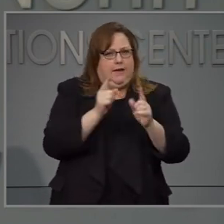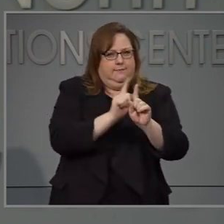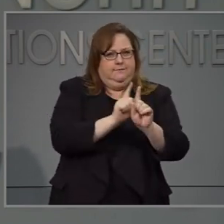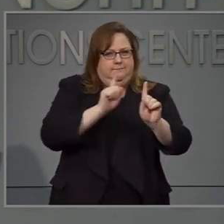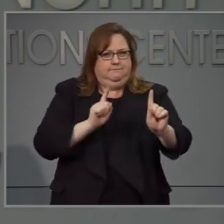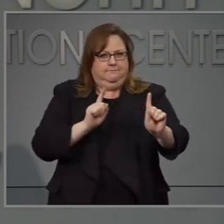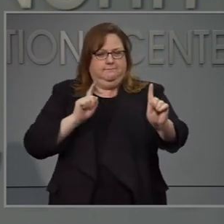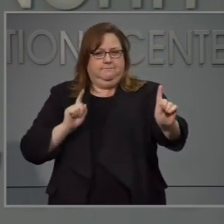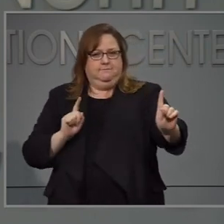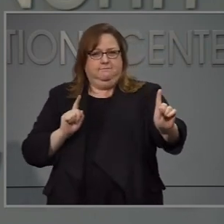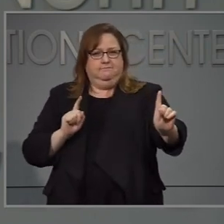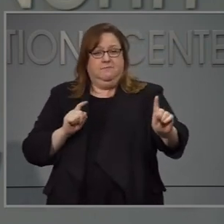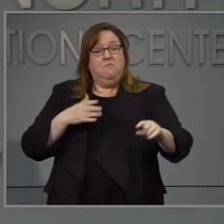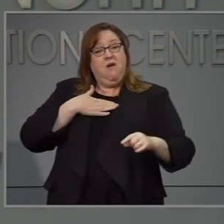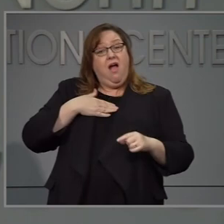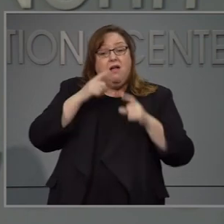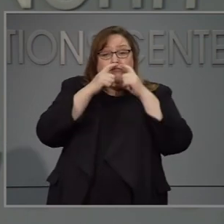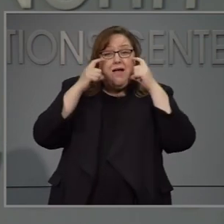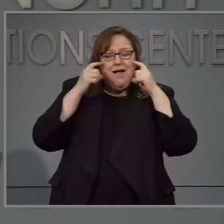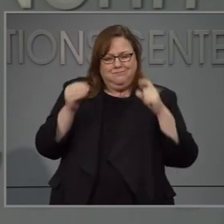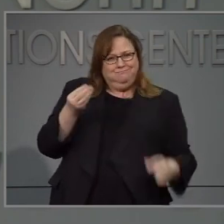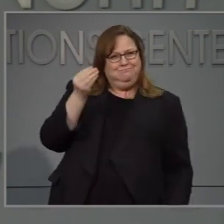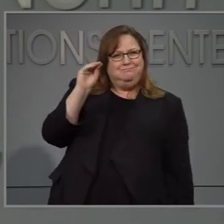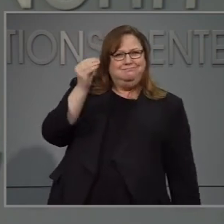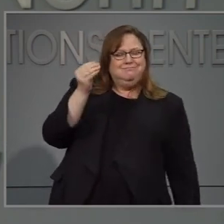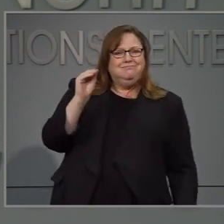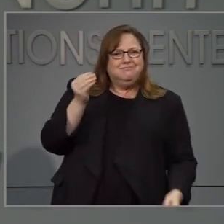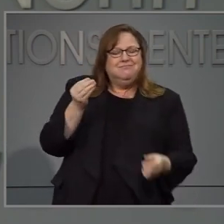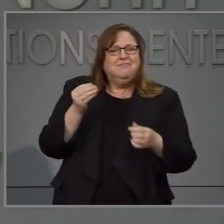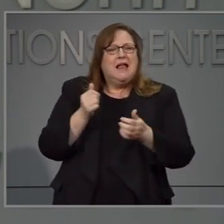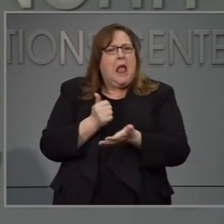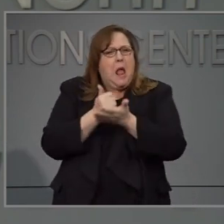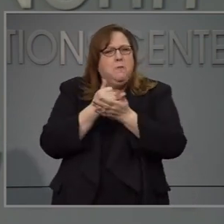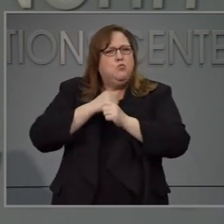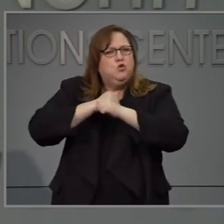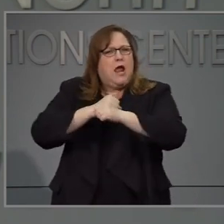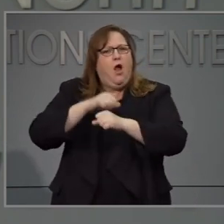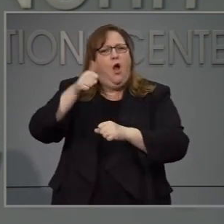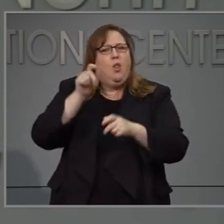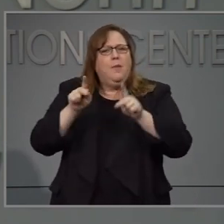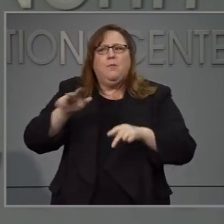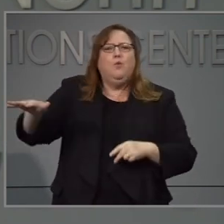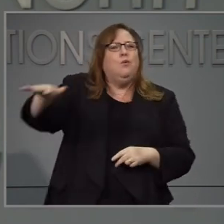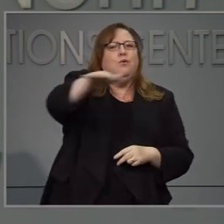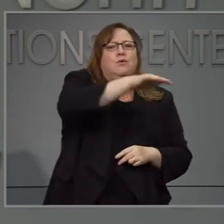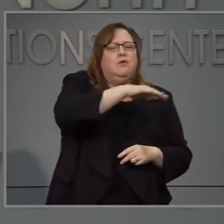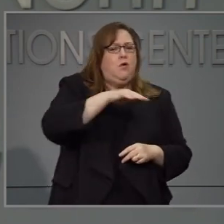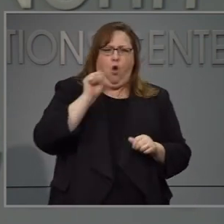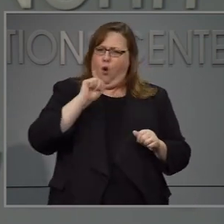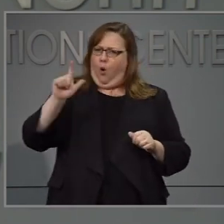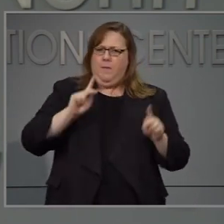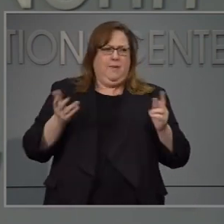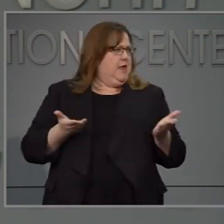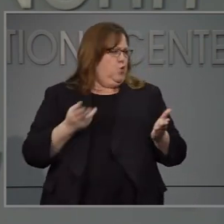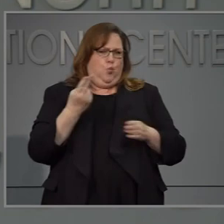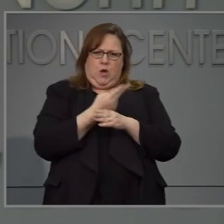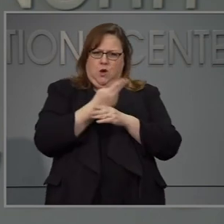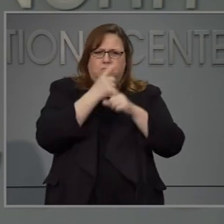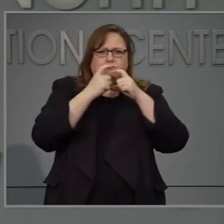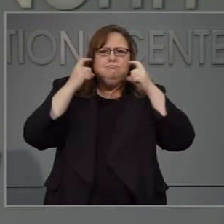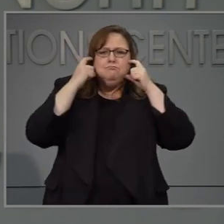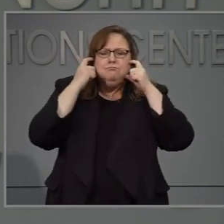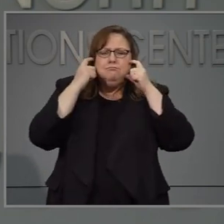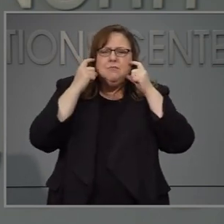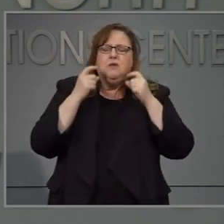que yo uso aquí en el centro de operaciones y esto es para proteger a otras personas alrededor de